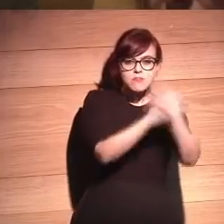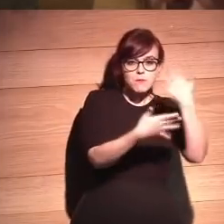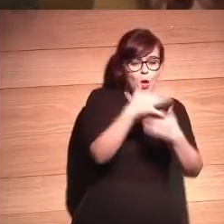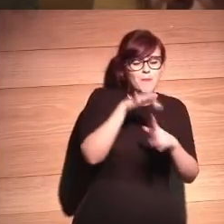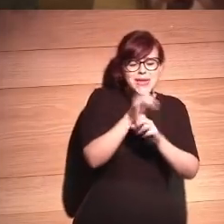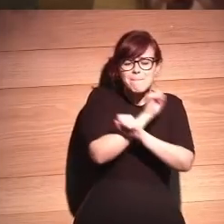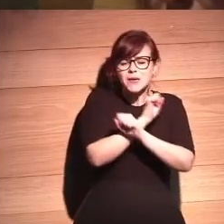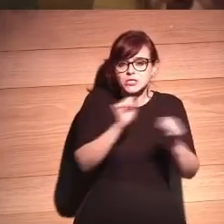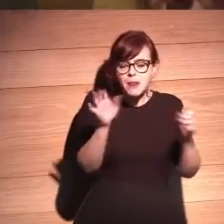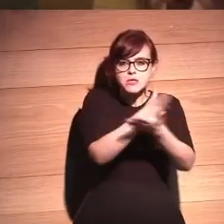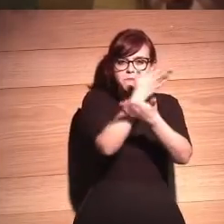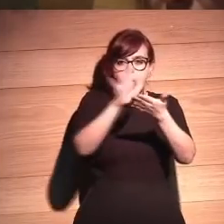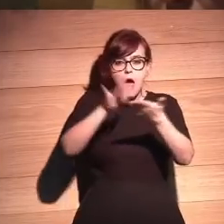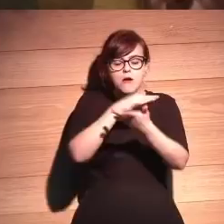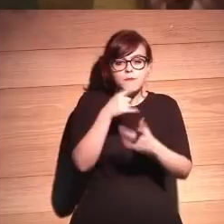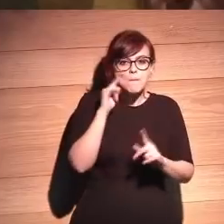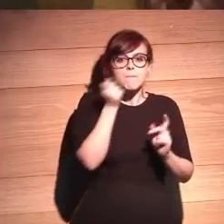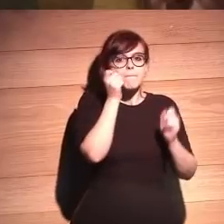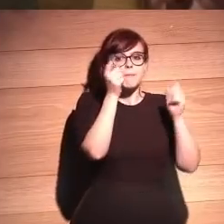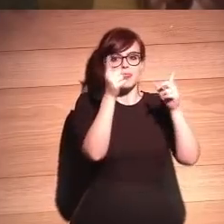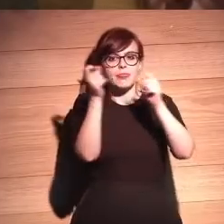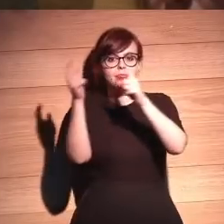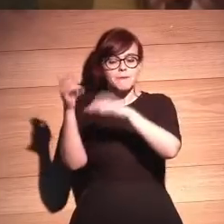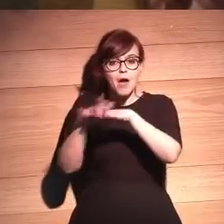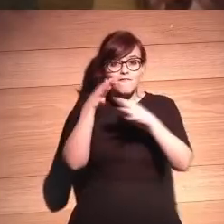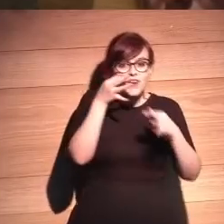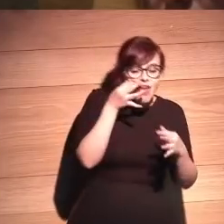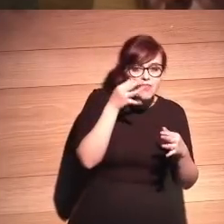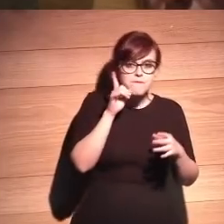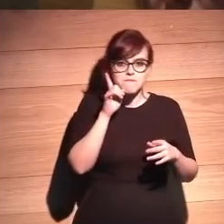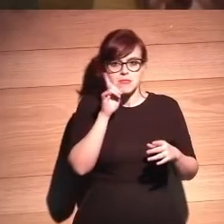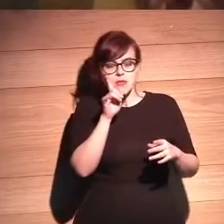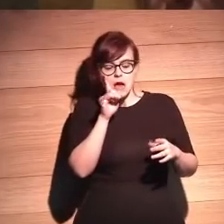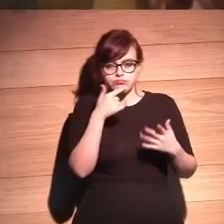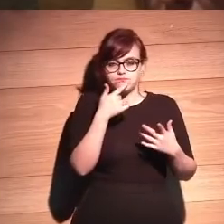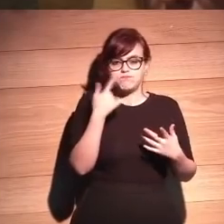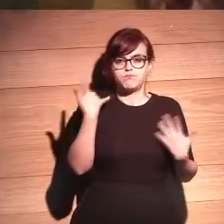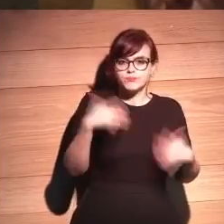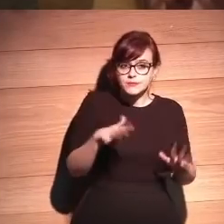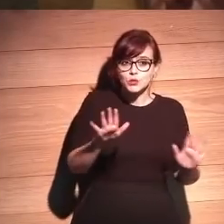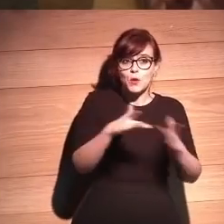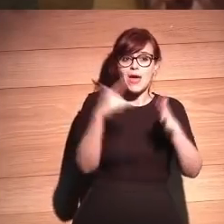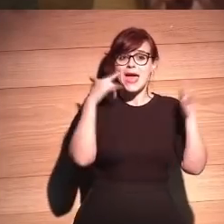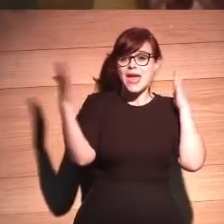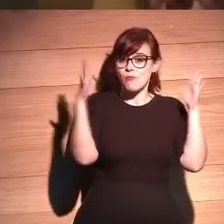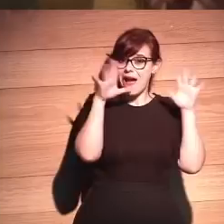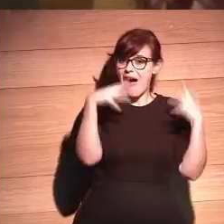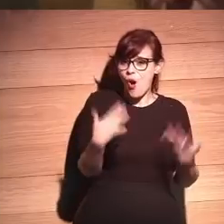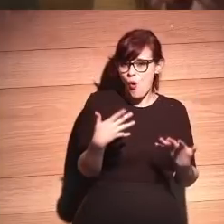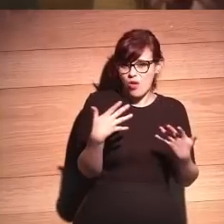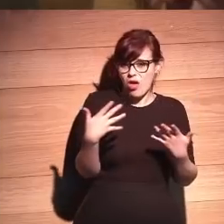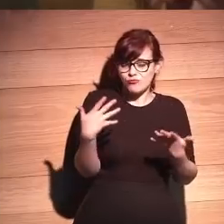imposibles de distinguir de una noticia verdadera. Da miedo, ¿verdad? En esta época donde estamos